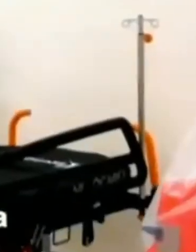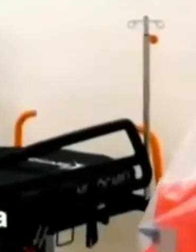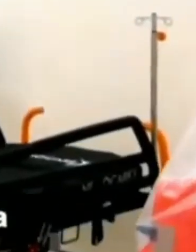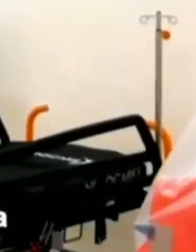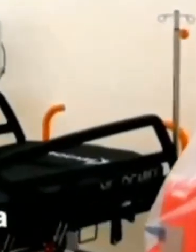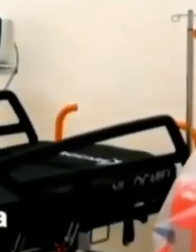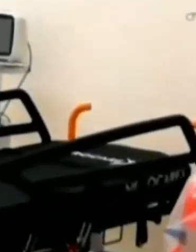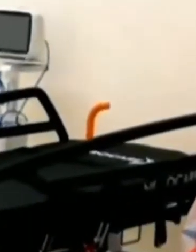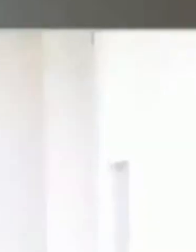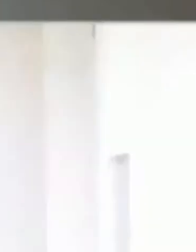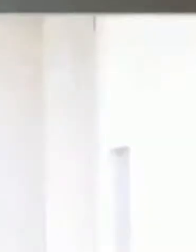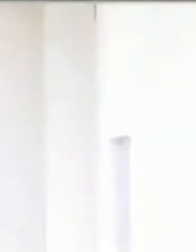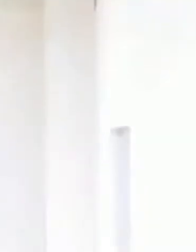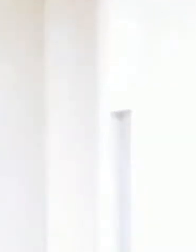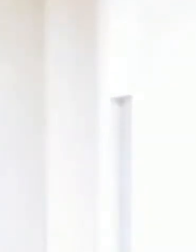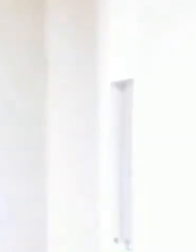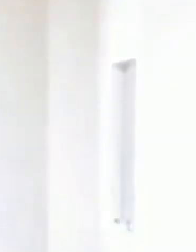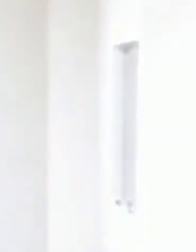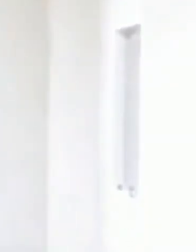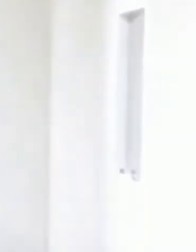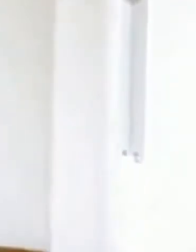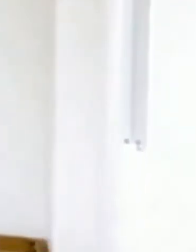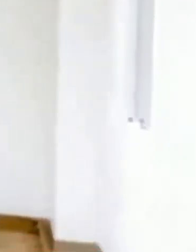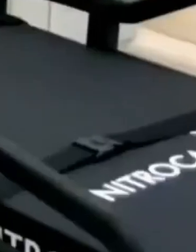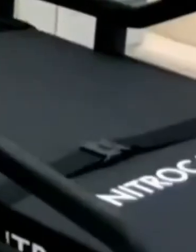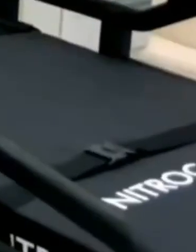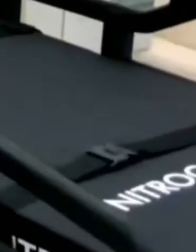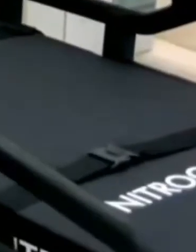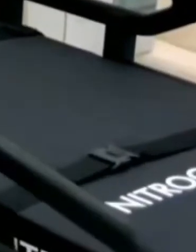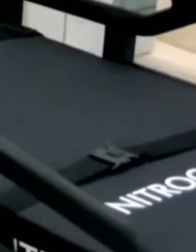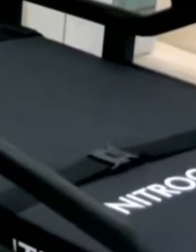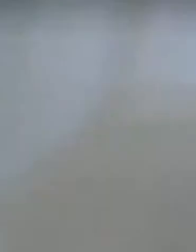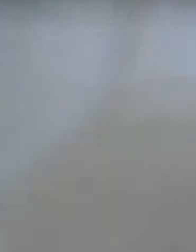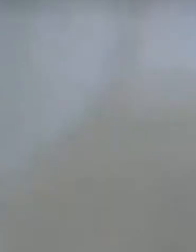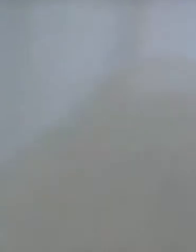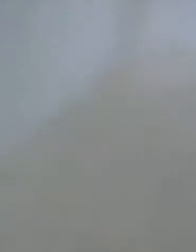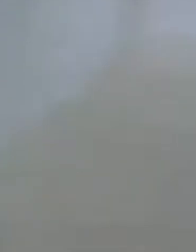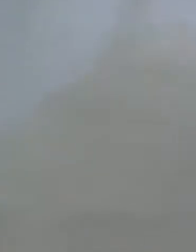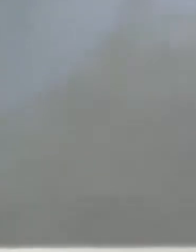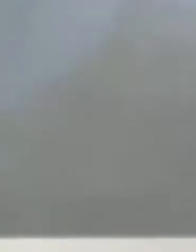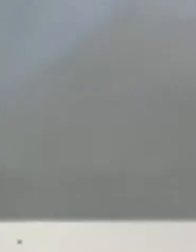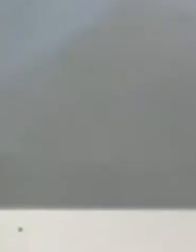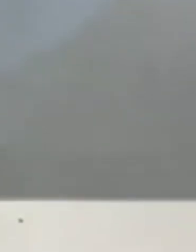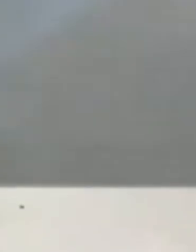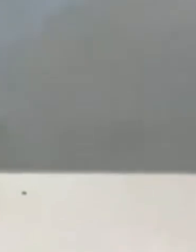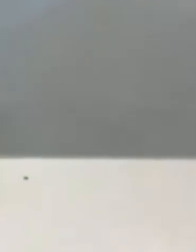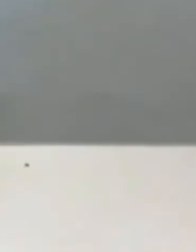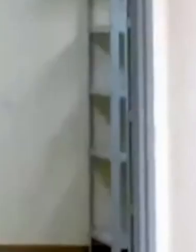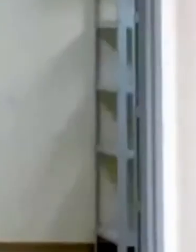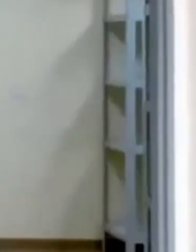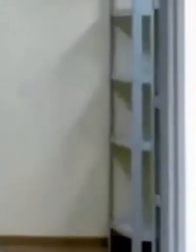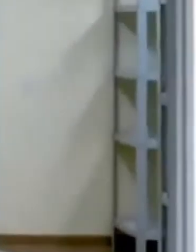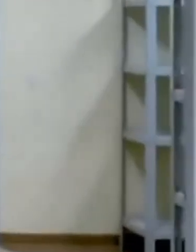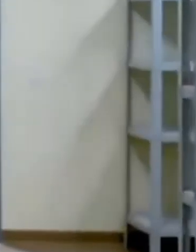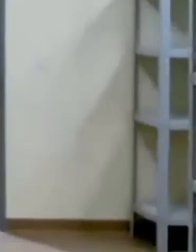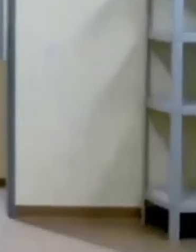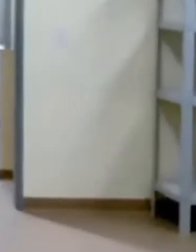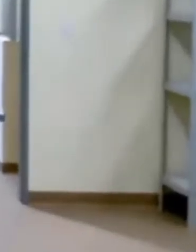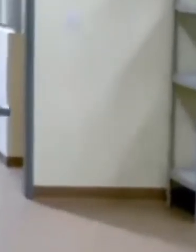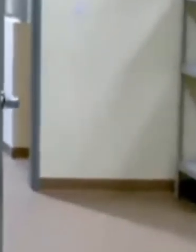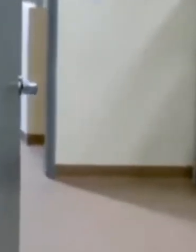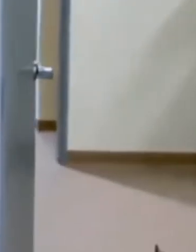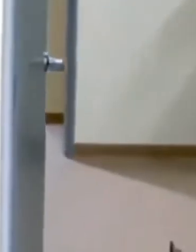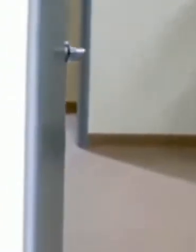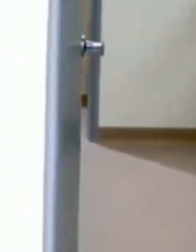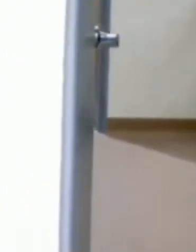especializados, como una sala de rayos X, un equipo de ultrasonografía, un mastógrafo y un equipo de osteodensitometría.